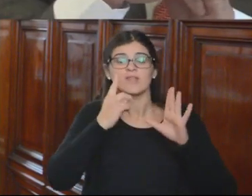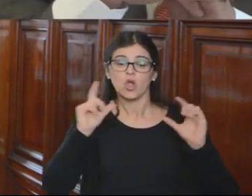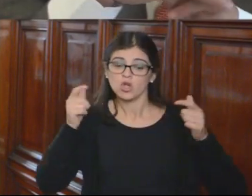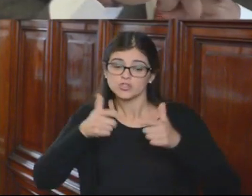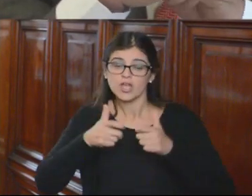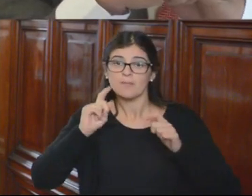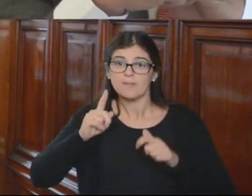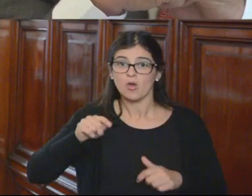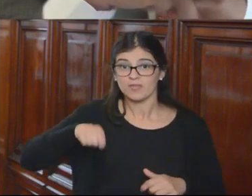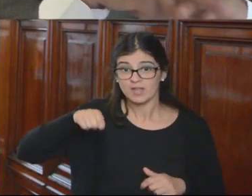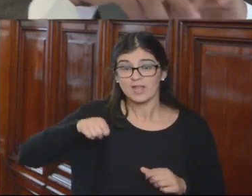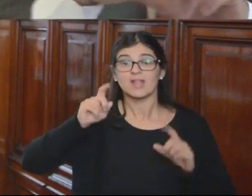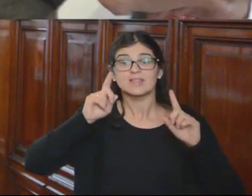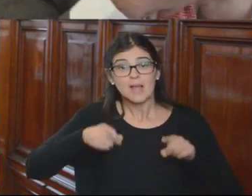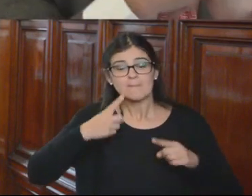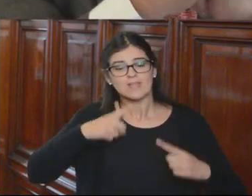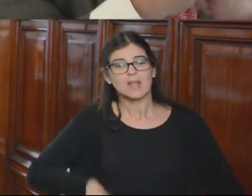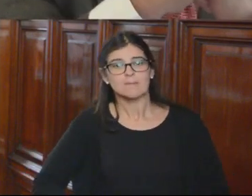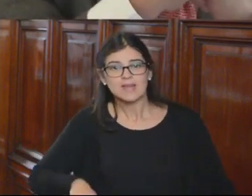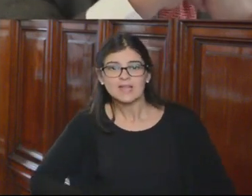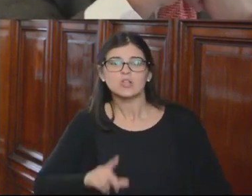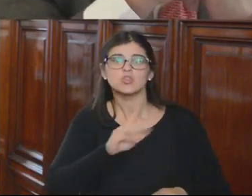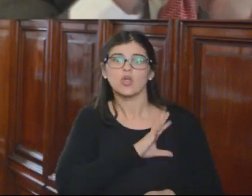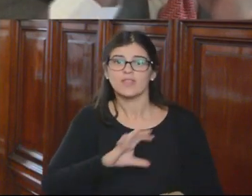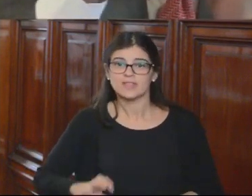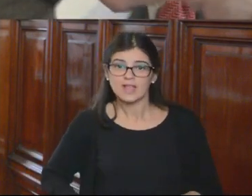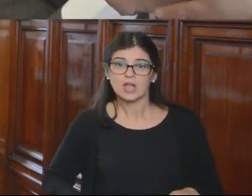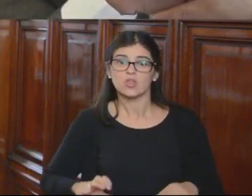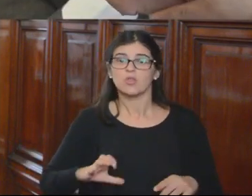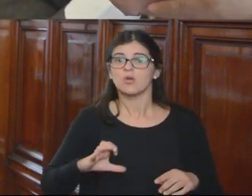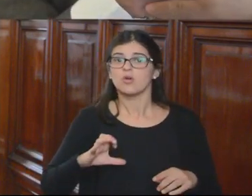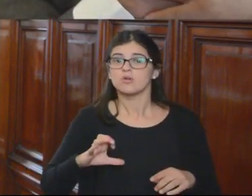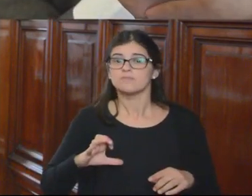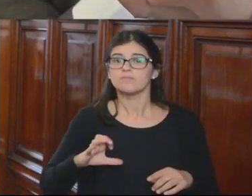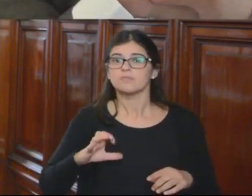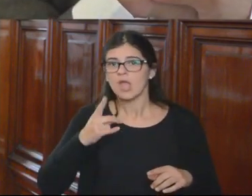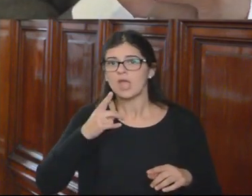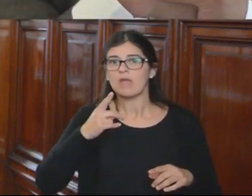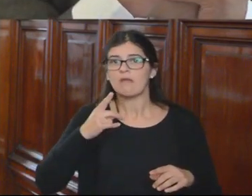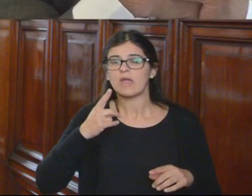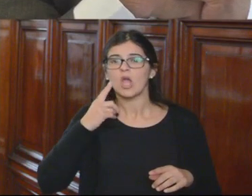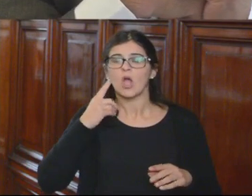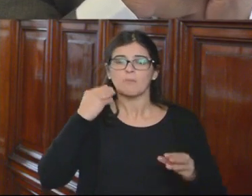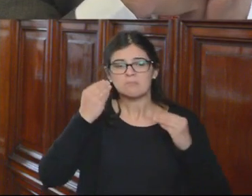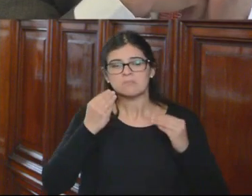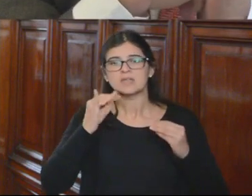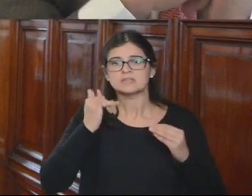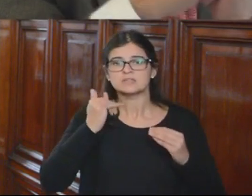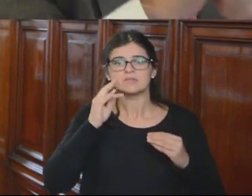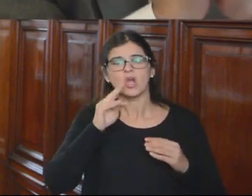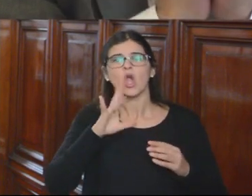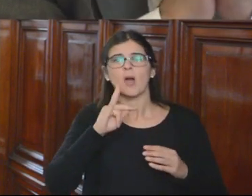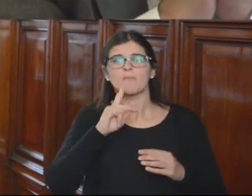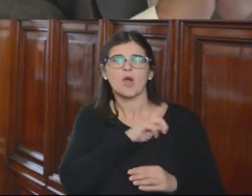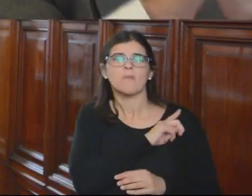de la Magistratura, sino también de ministros de Estado, que muy despreocupada y despectivamente hacen gala de su poder